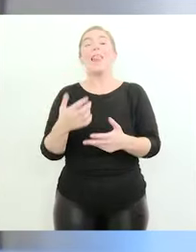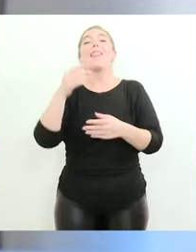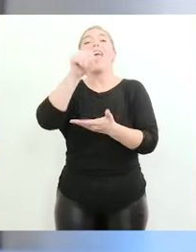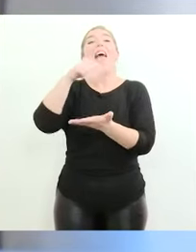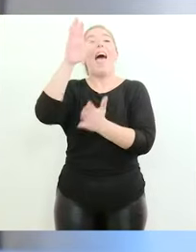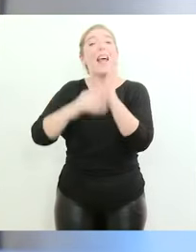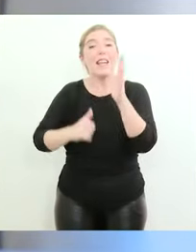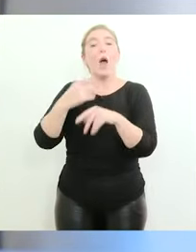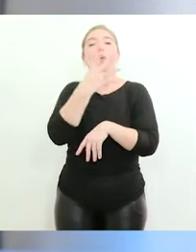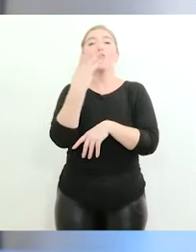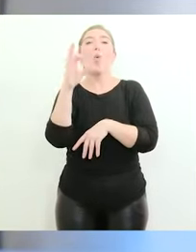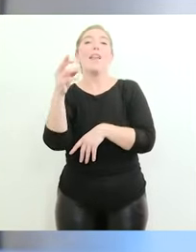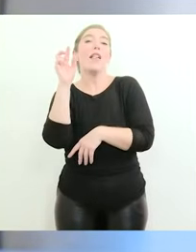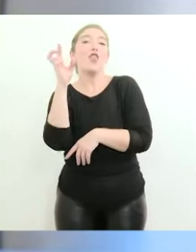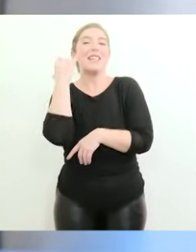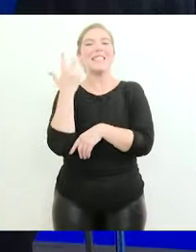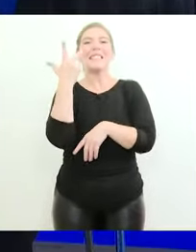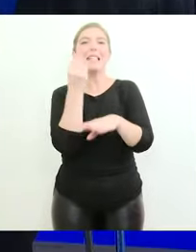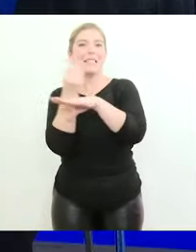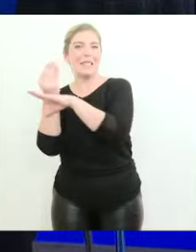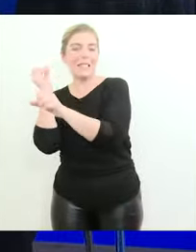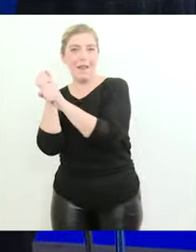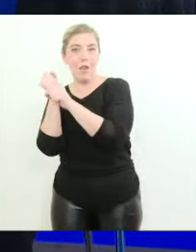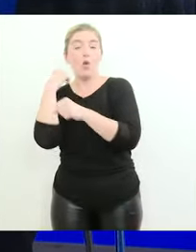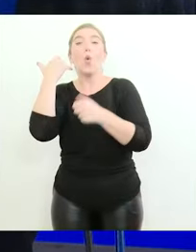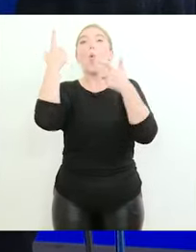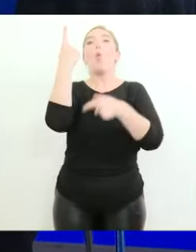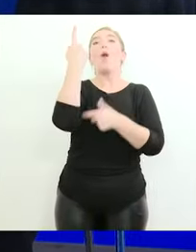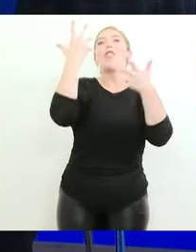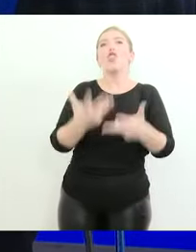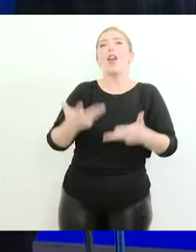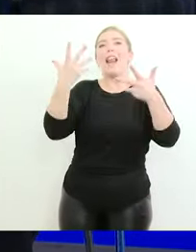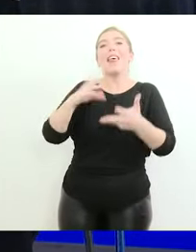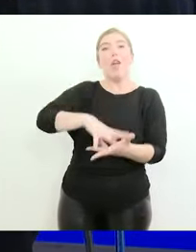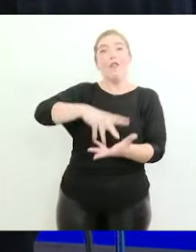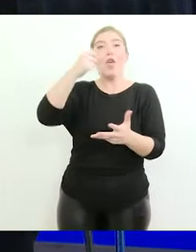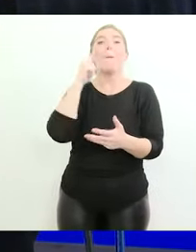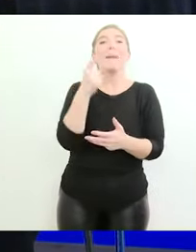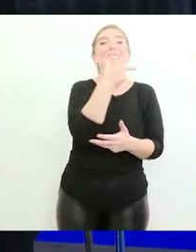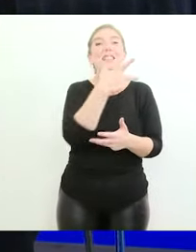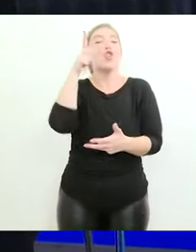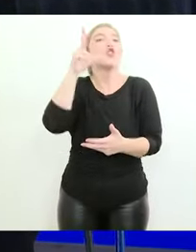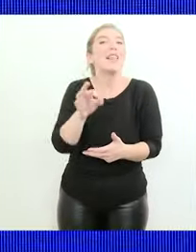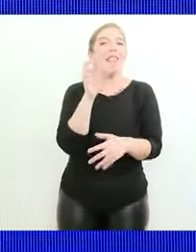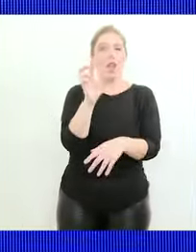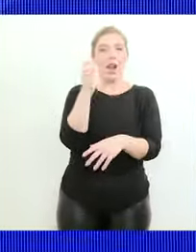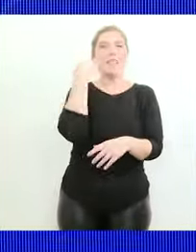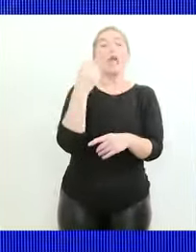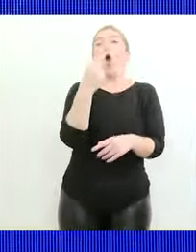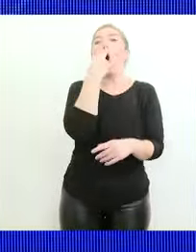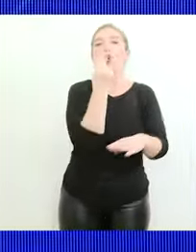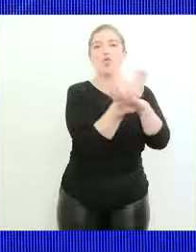dólares y 3 empleos y una tonelada de fideos 1.380 dólares y 11 empleos